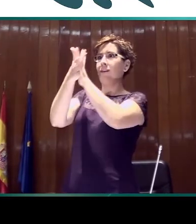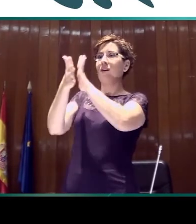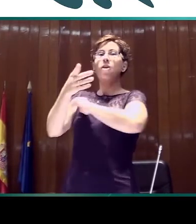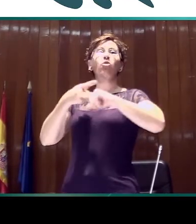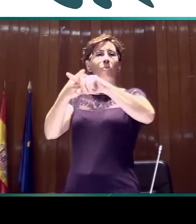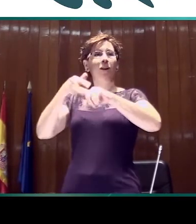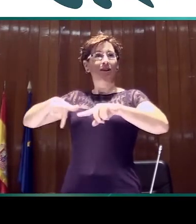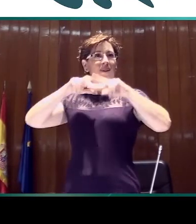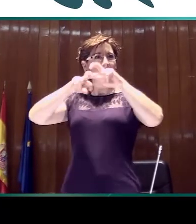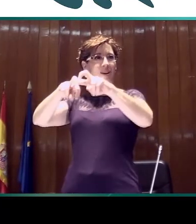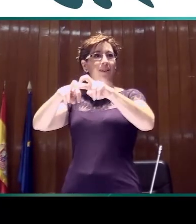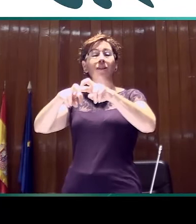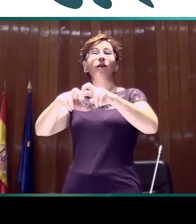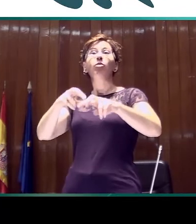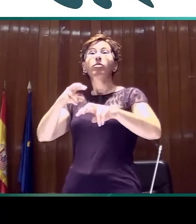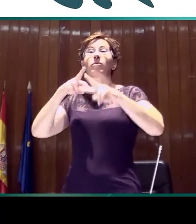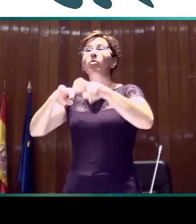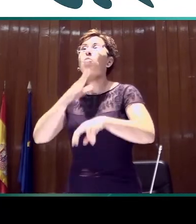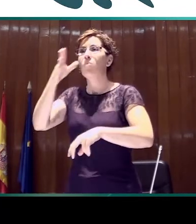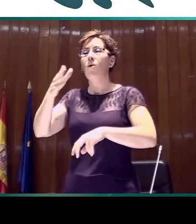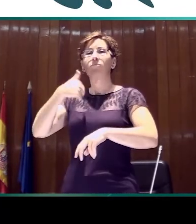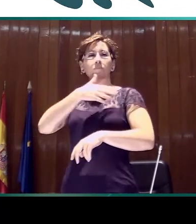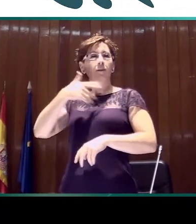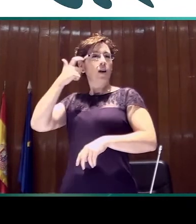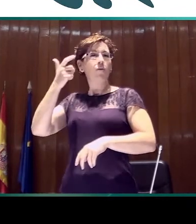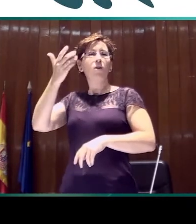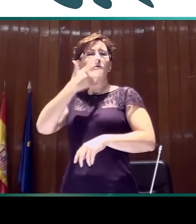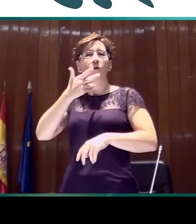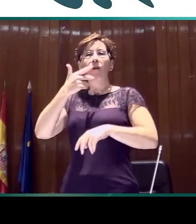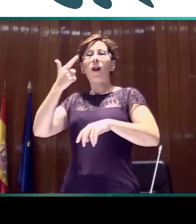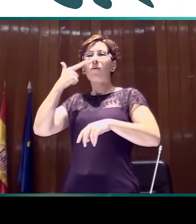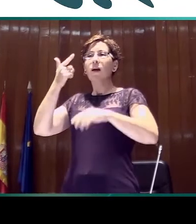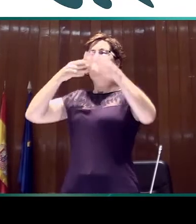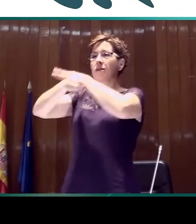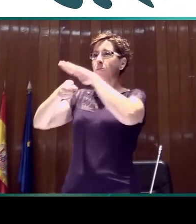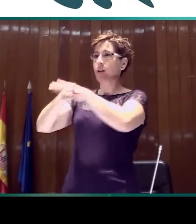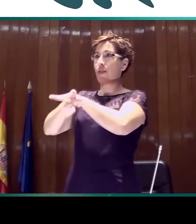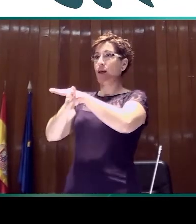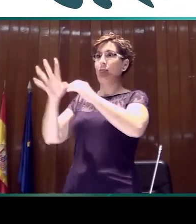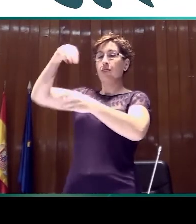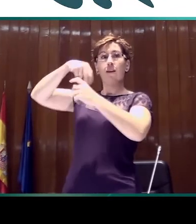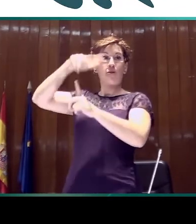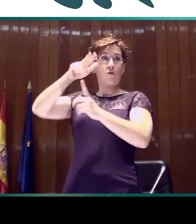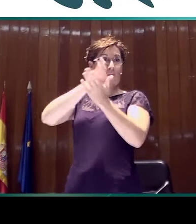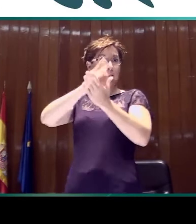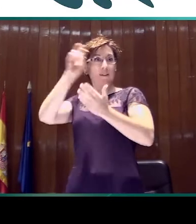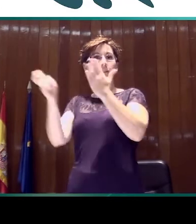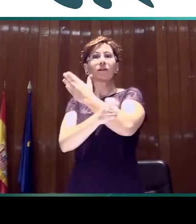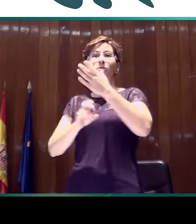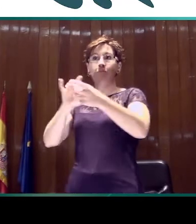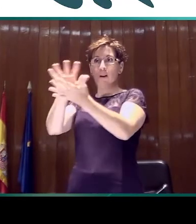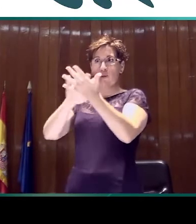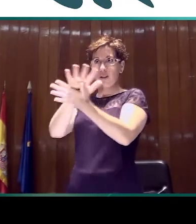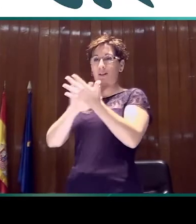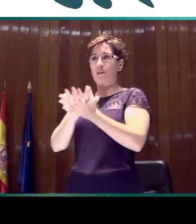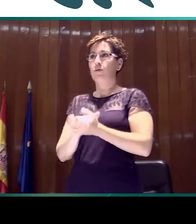interés por conocer y valorar la accesibilidad a los contenidos televisivos a través de la lengua de signos. Este es un estudio